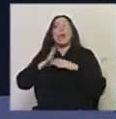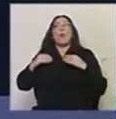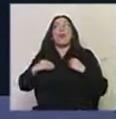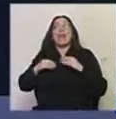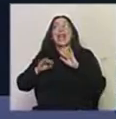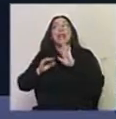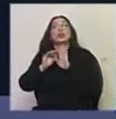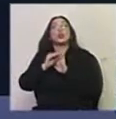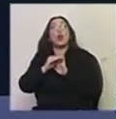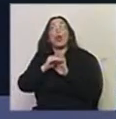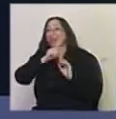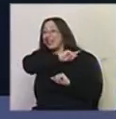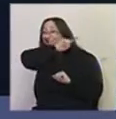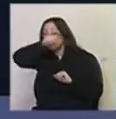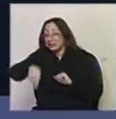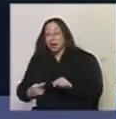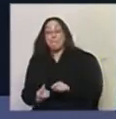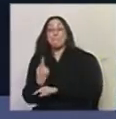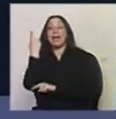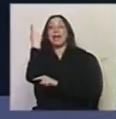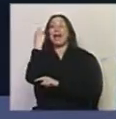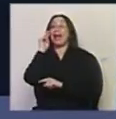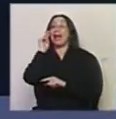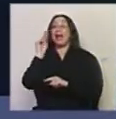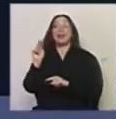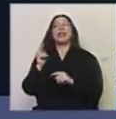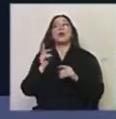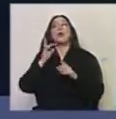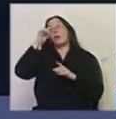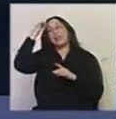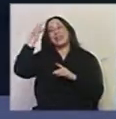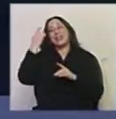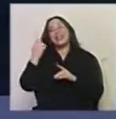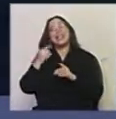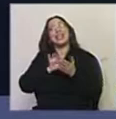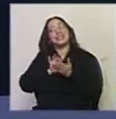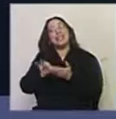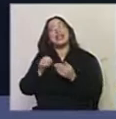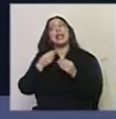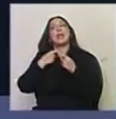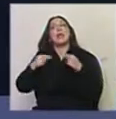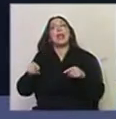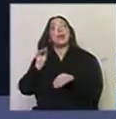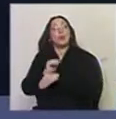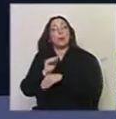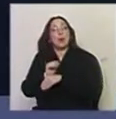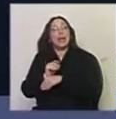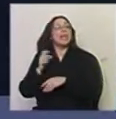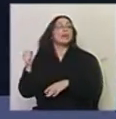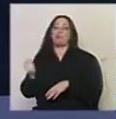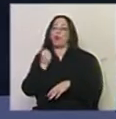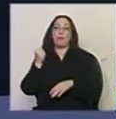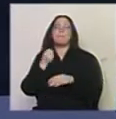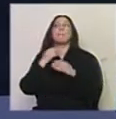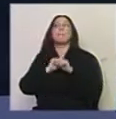viniera a mostrarnos algo acá y entonces tener esa pata internacionalizar nuestros servicios y nuestros bienes culturales es parte vital para